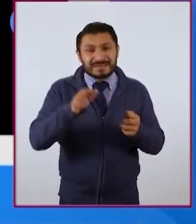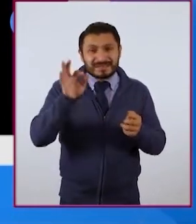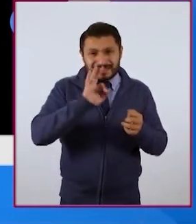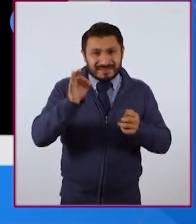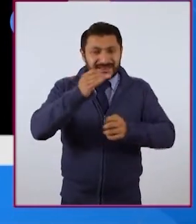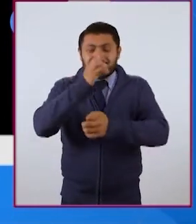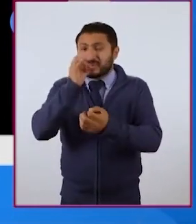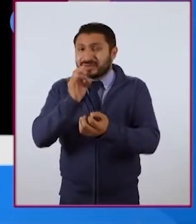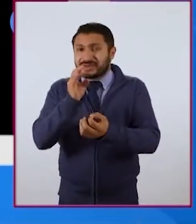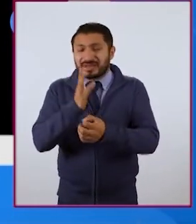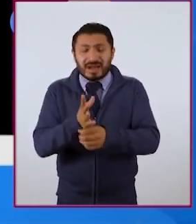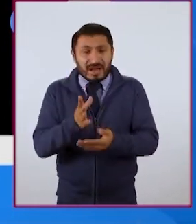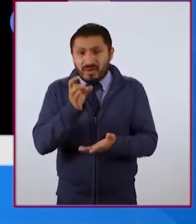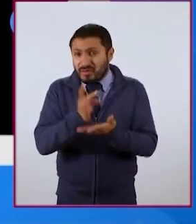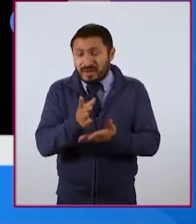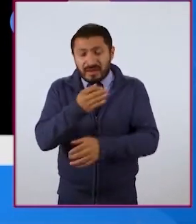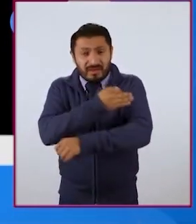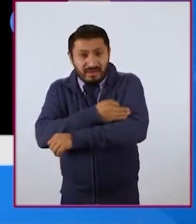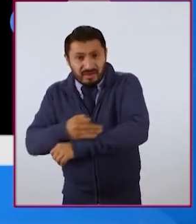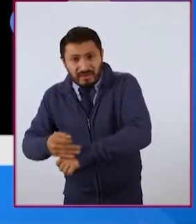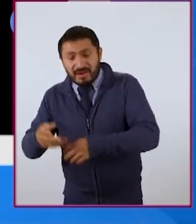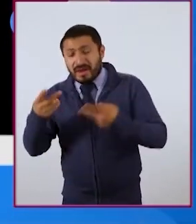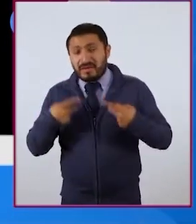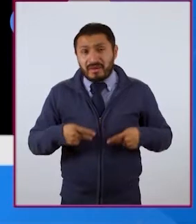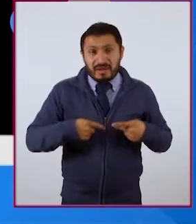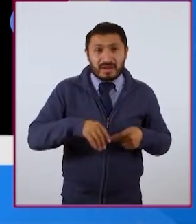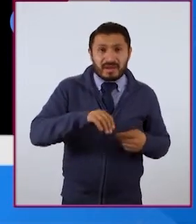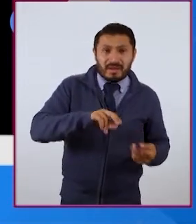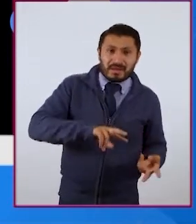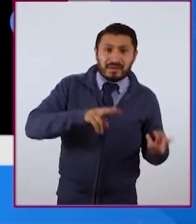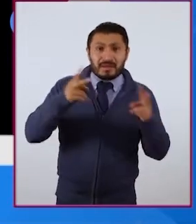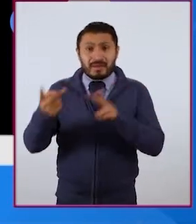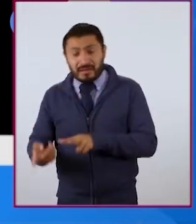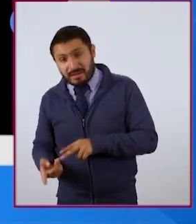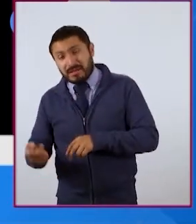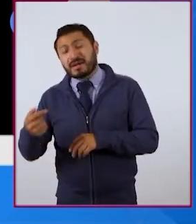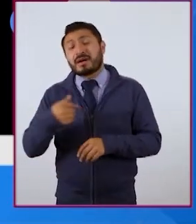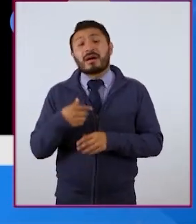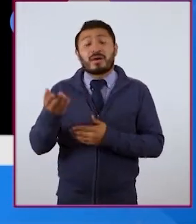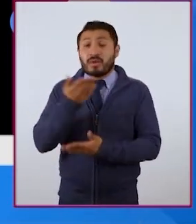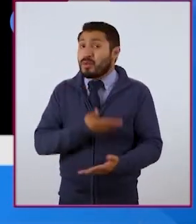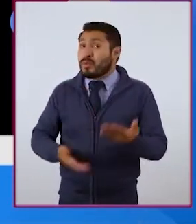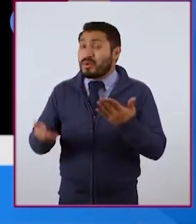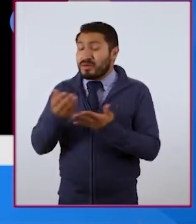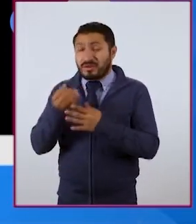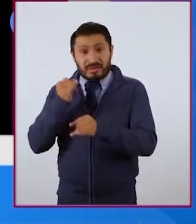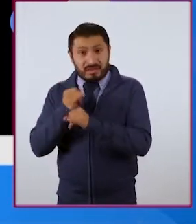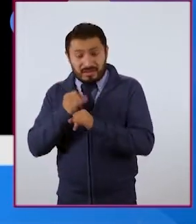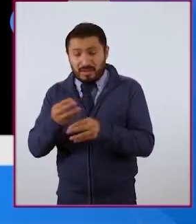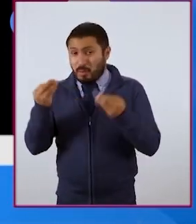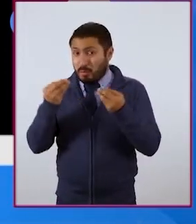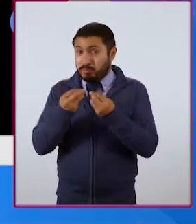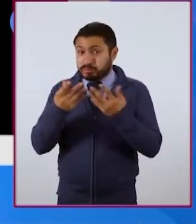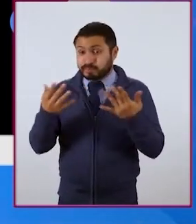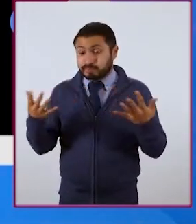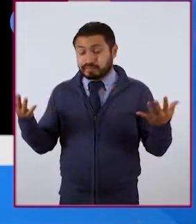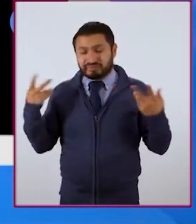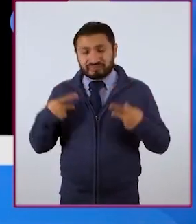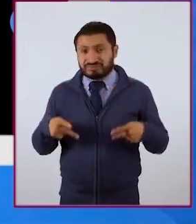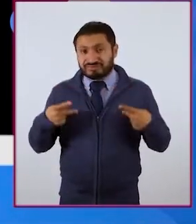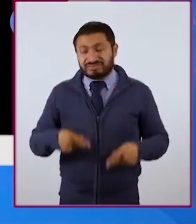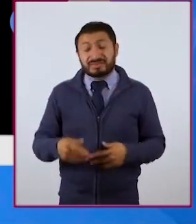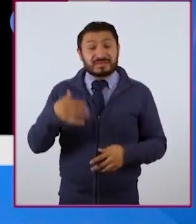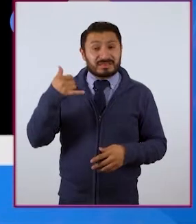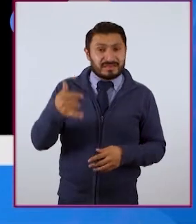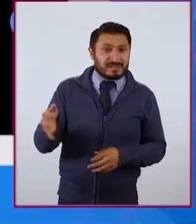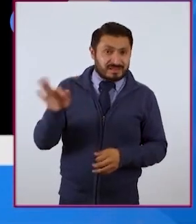familia y personas conocidas que versus yo lo comparta en internet donde hay personas conocidas y desconocidas y que